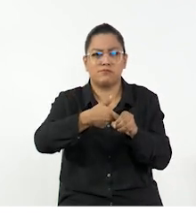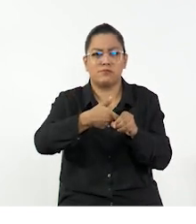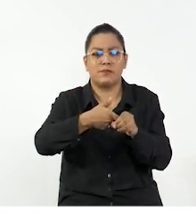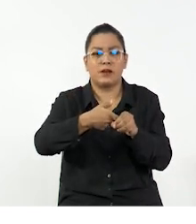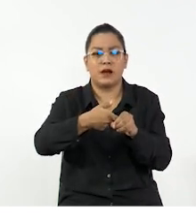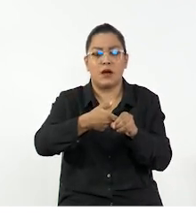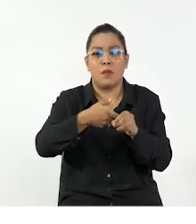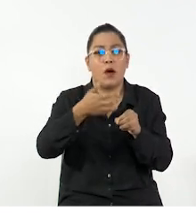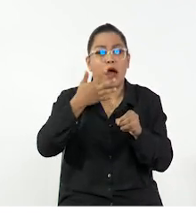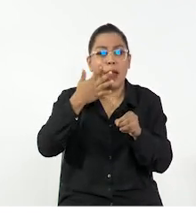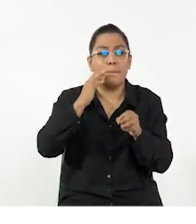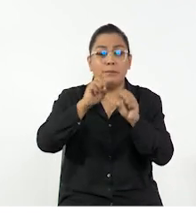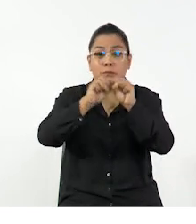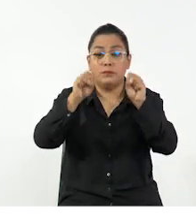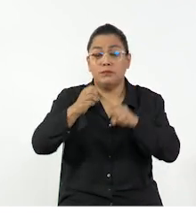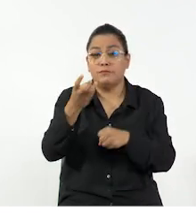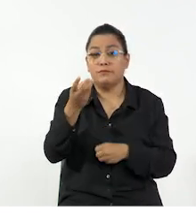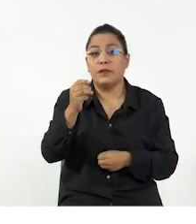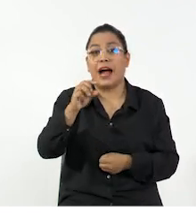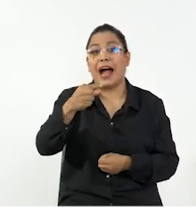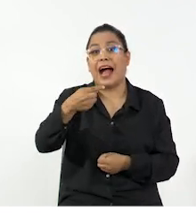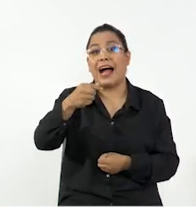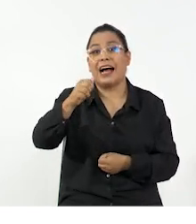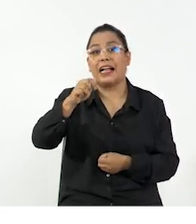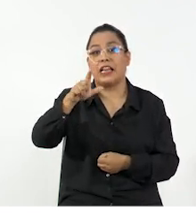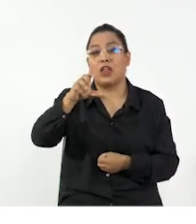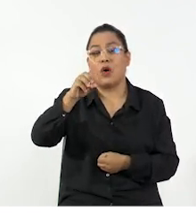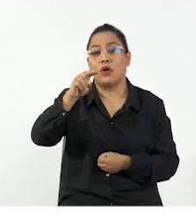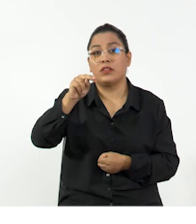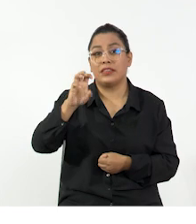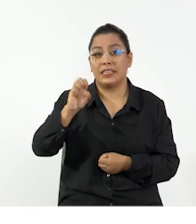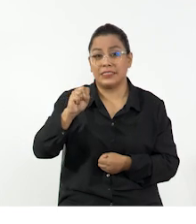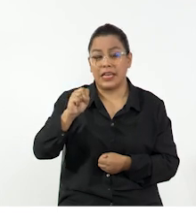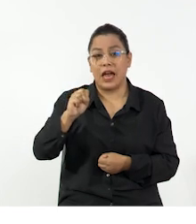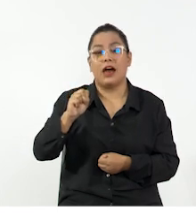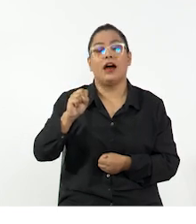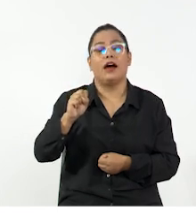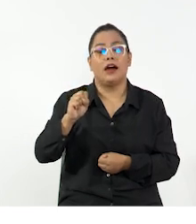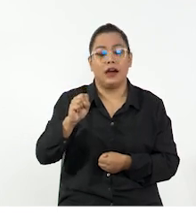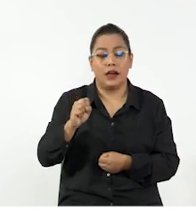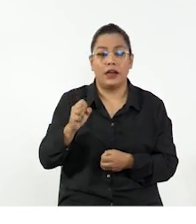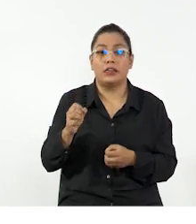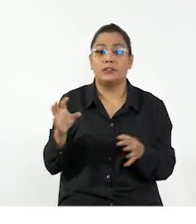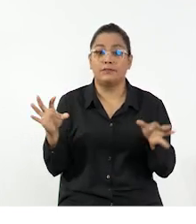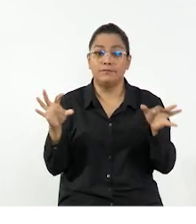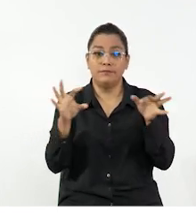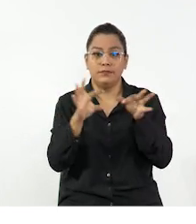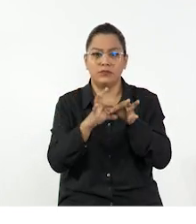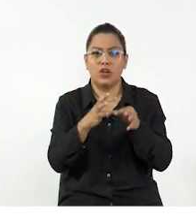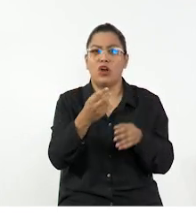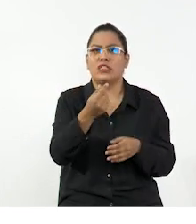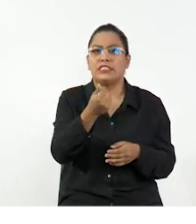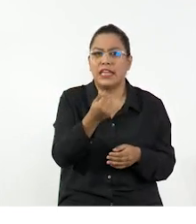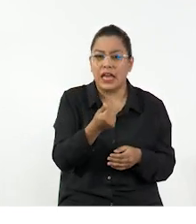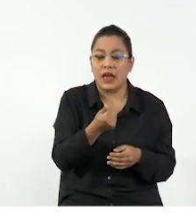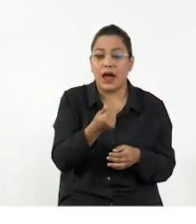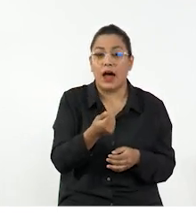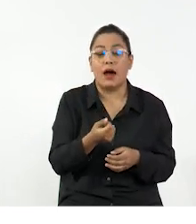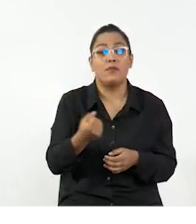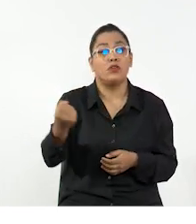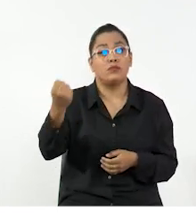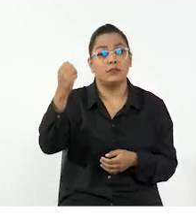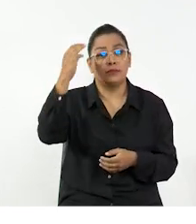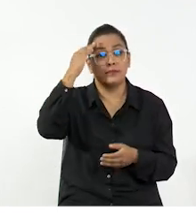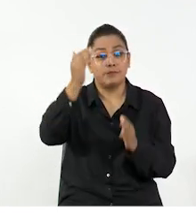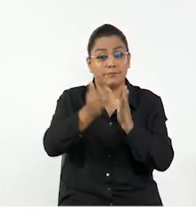pedimos nuestro combustible en tantos galones y estos valores de galones están relacionados claramente con precios, pero